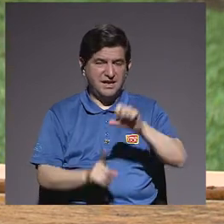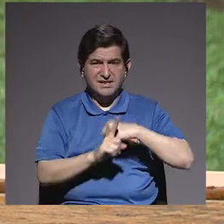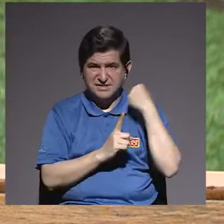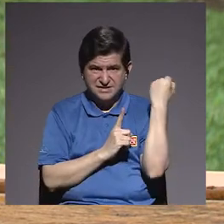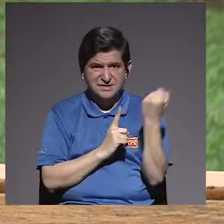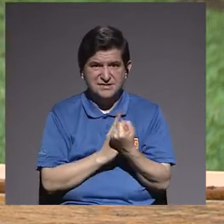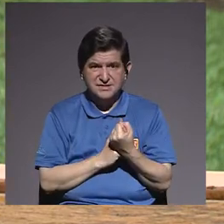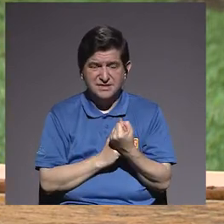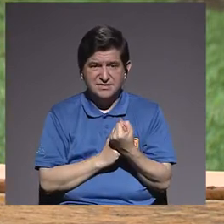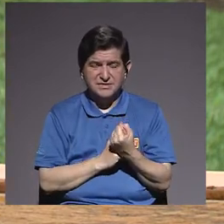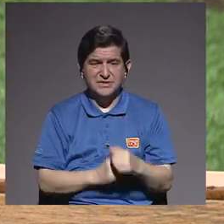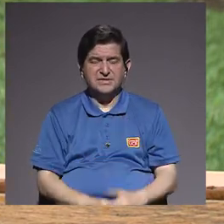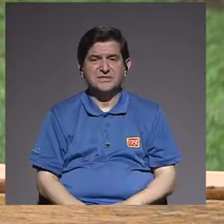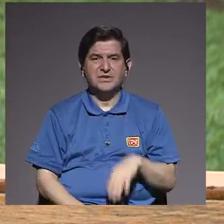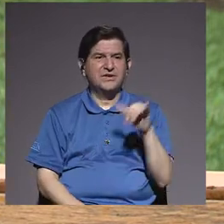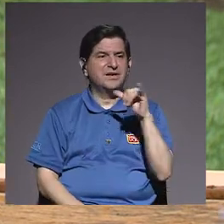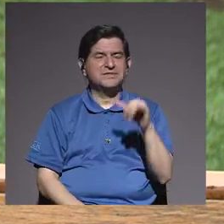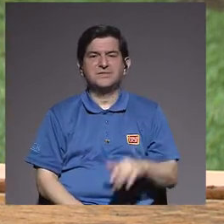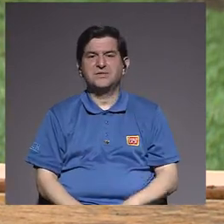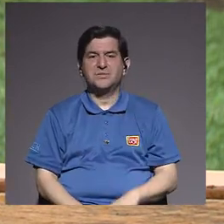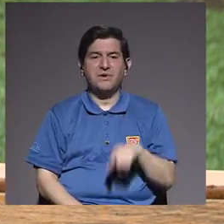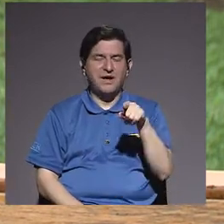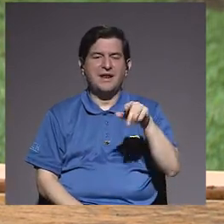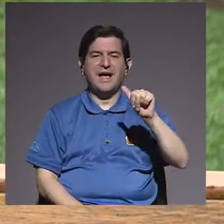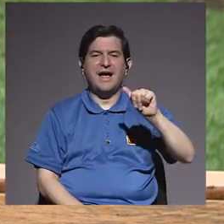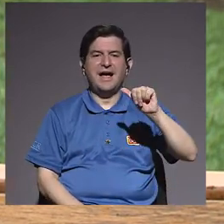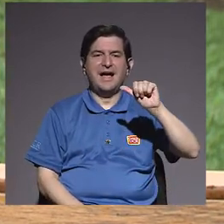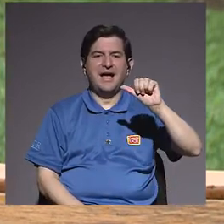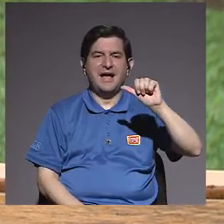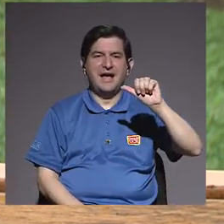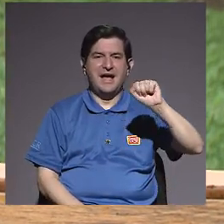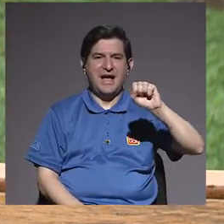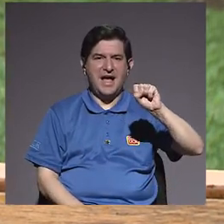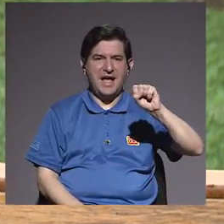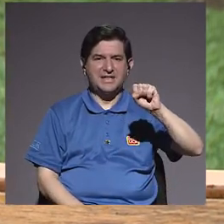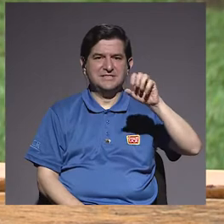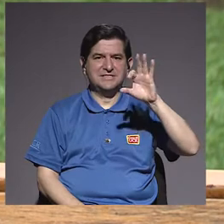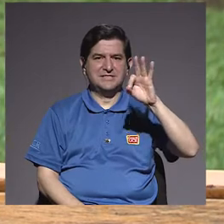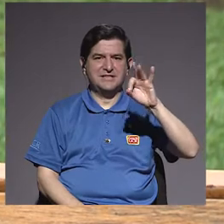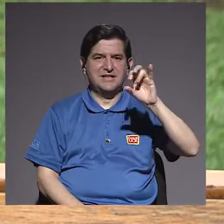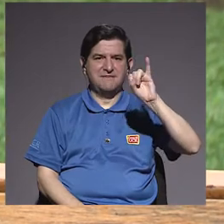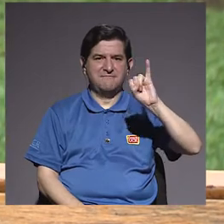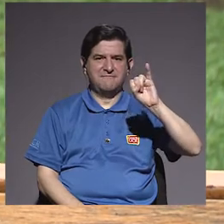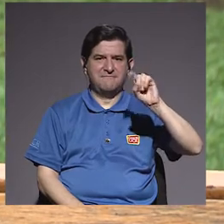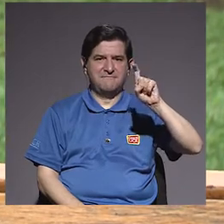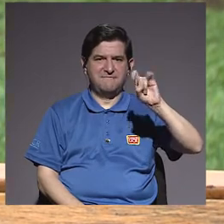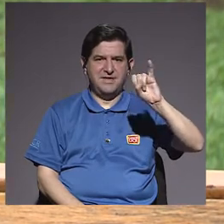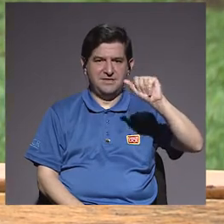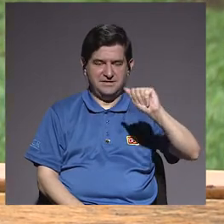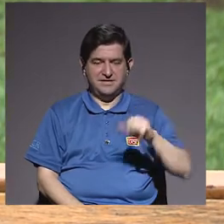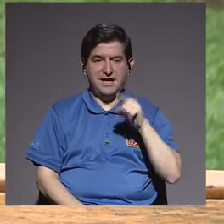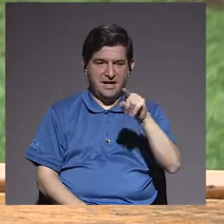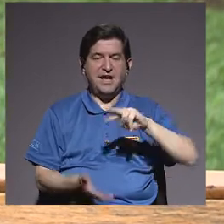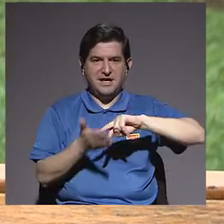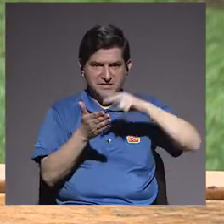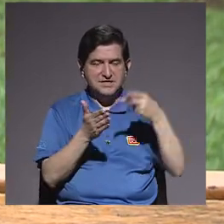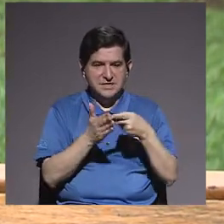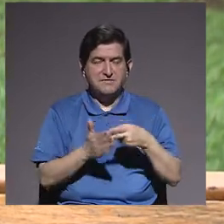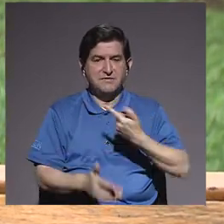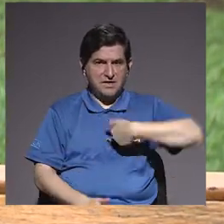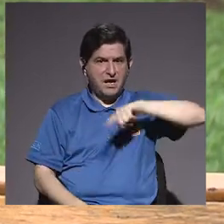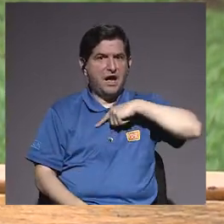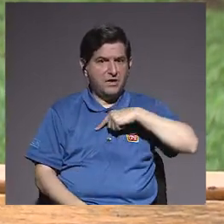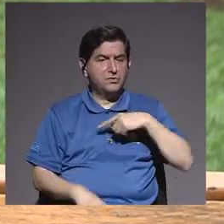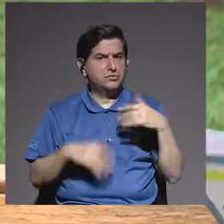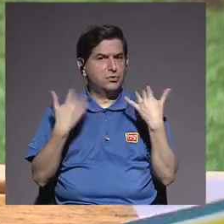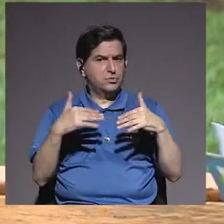asfixiante. Y es asfixiante para nosotros, porque en realidad se siente para ellos más. Sí, sí,